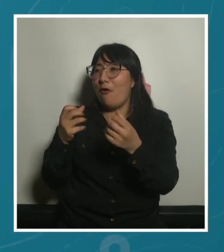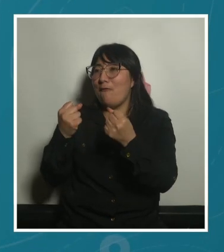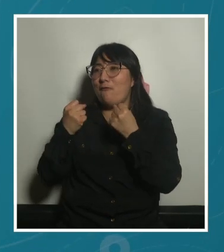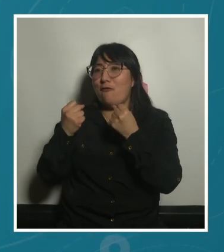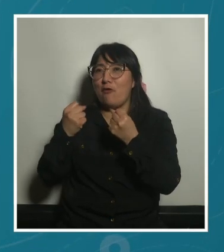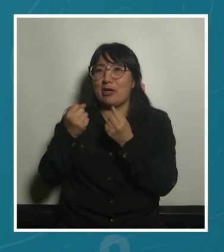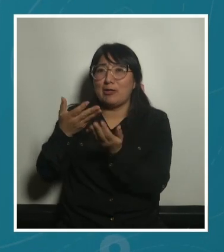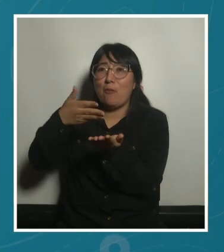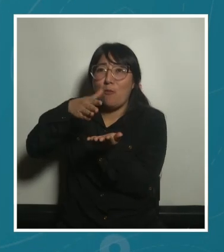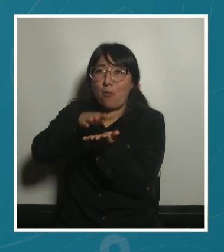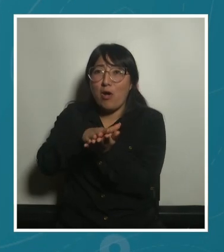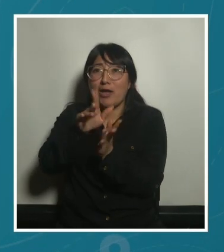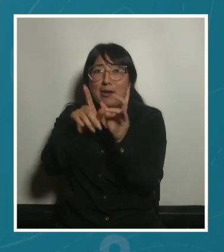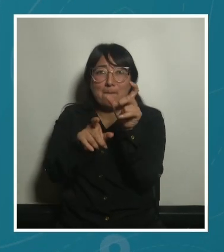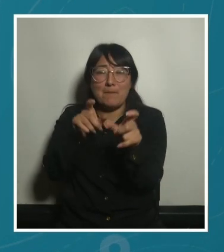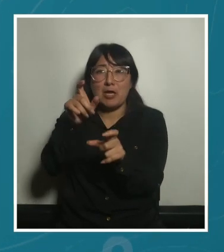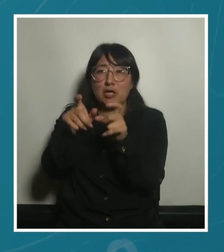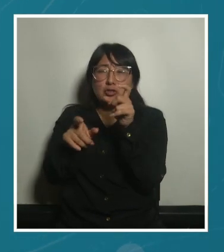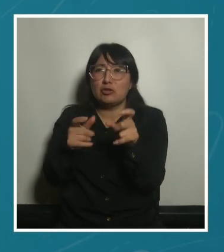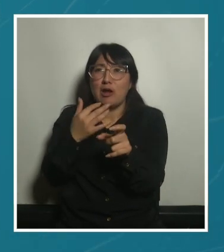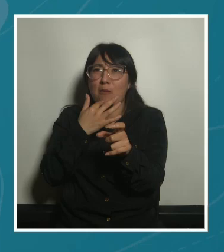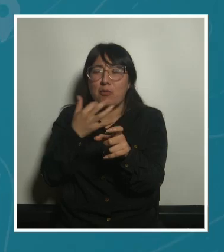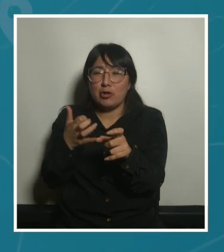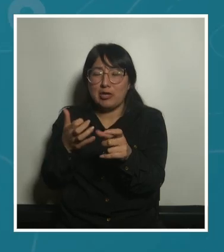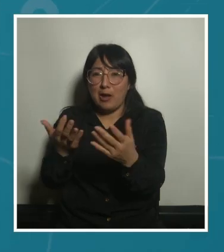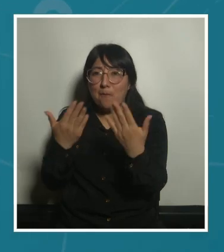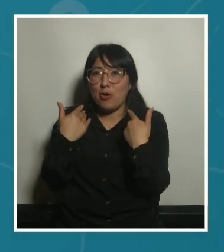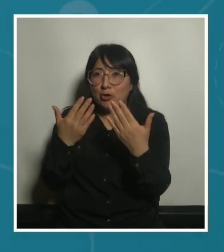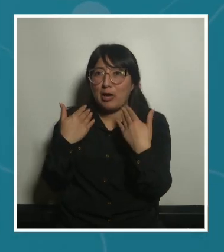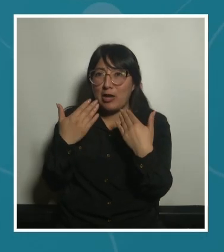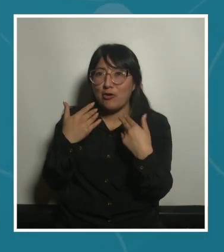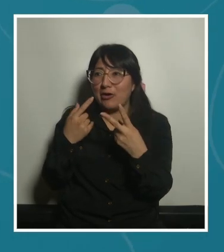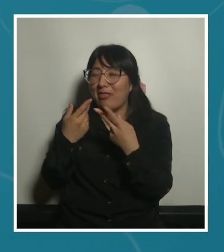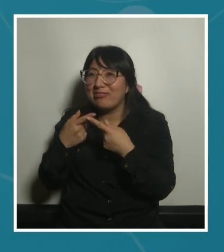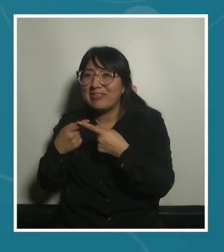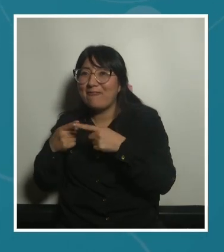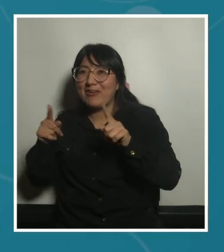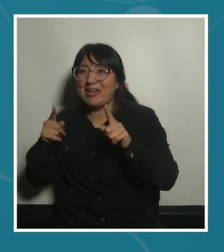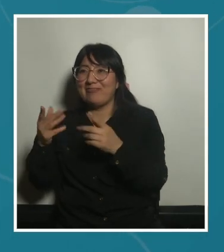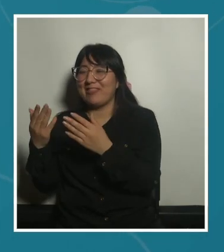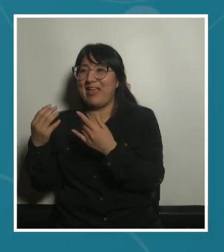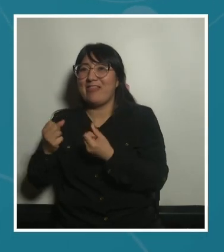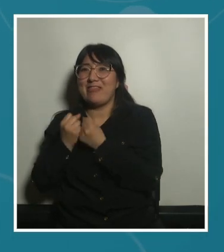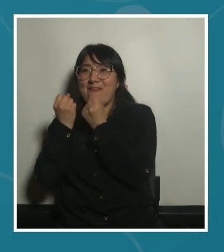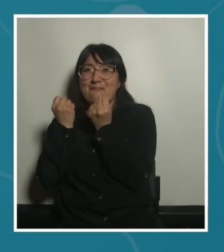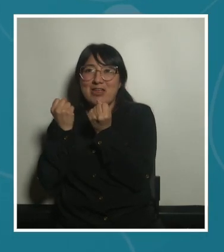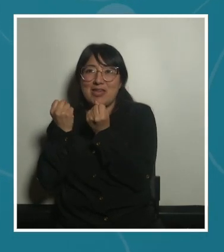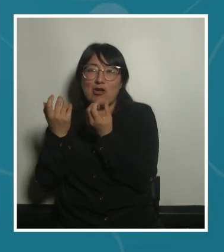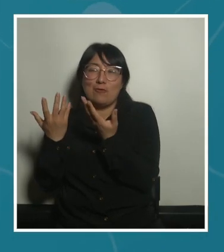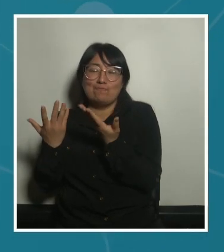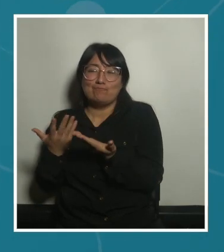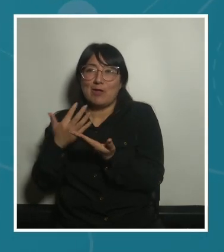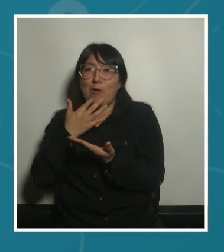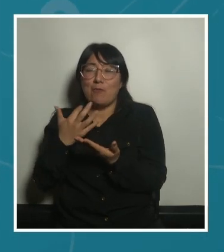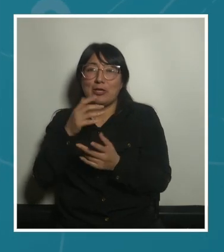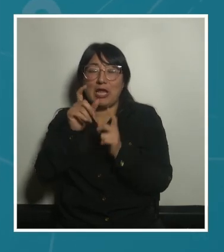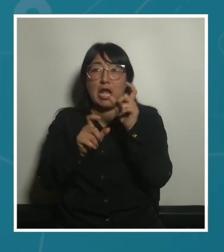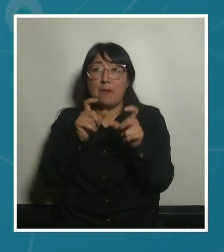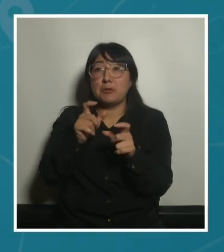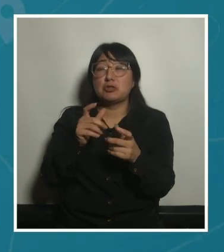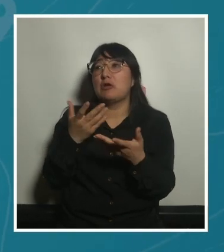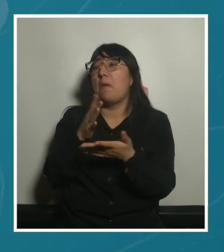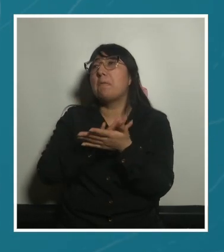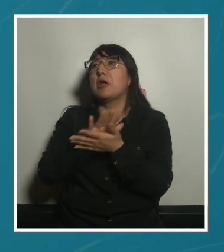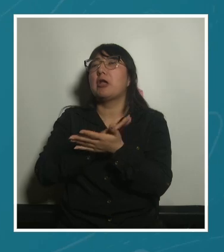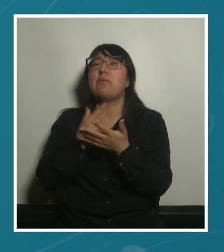muere más gente por olas de calor que por olas de frío actualmente porque es además la gente cuando hace frío